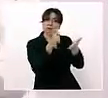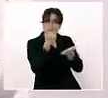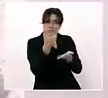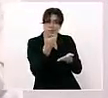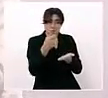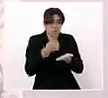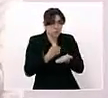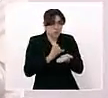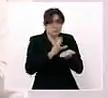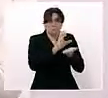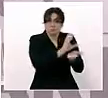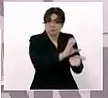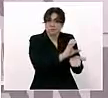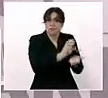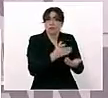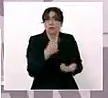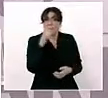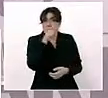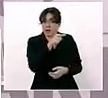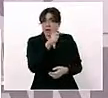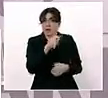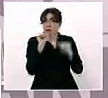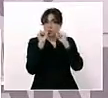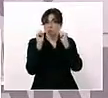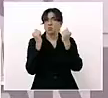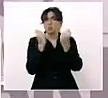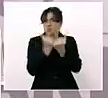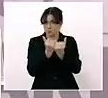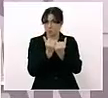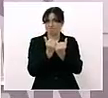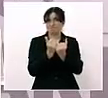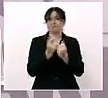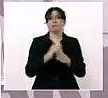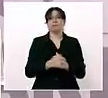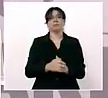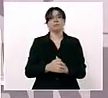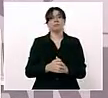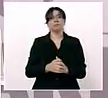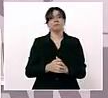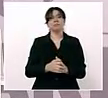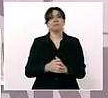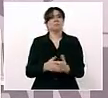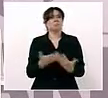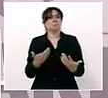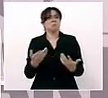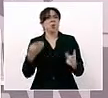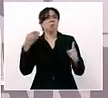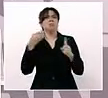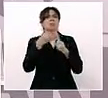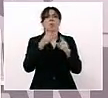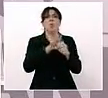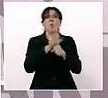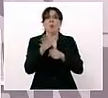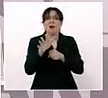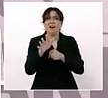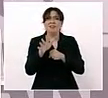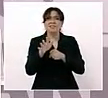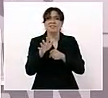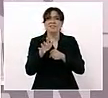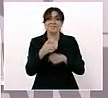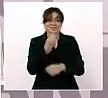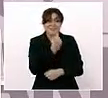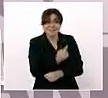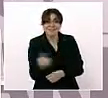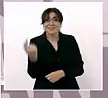a una asociación que tiene como propósito la rehabilitación de